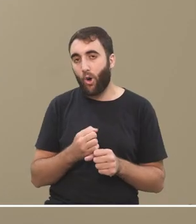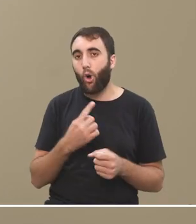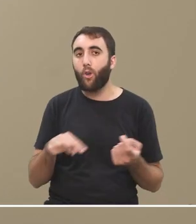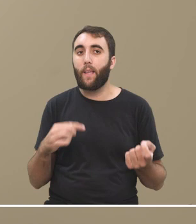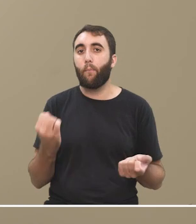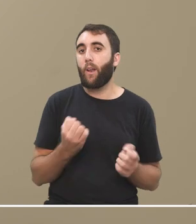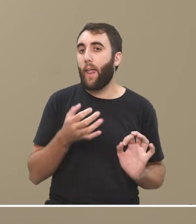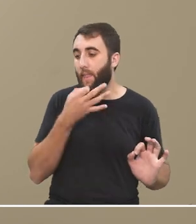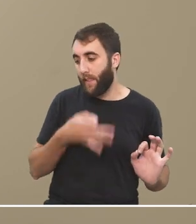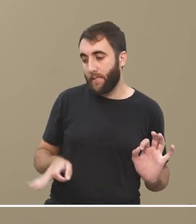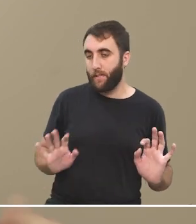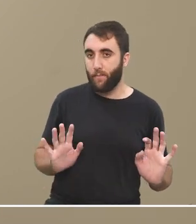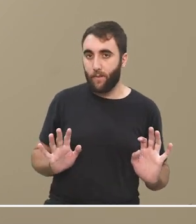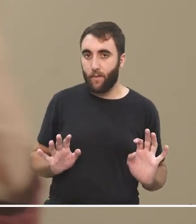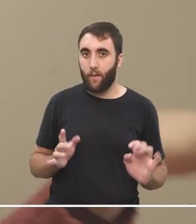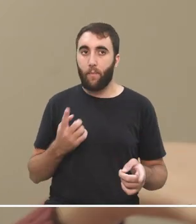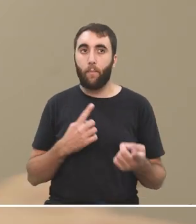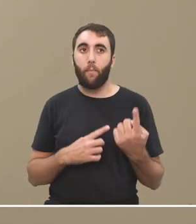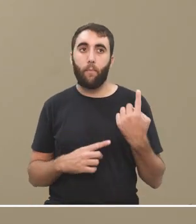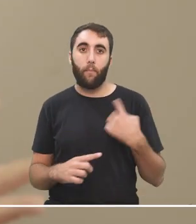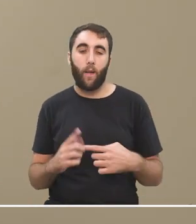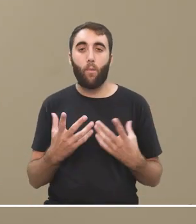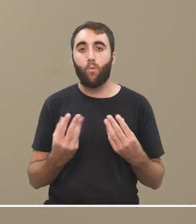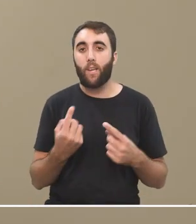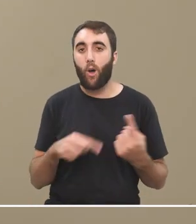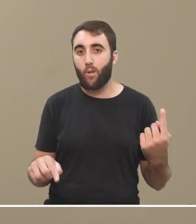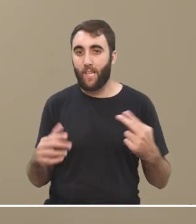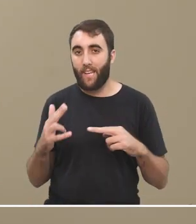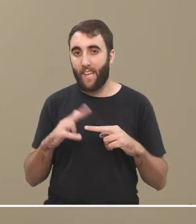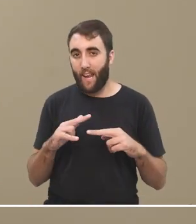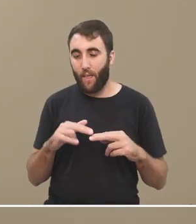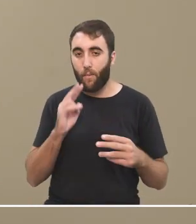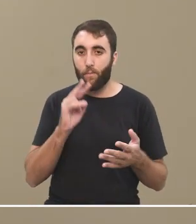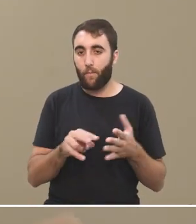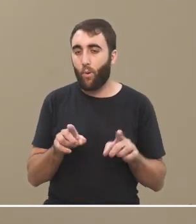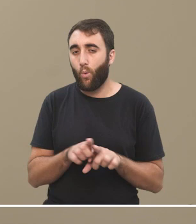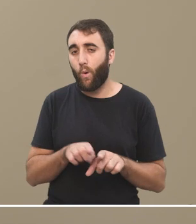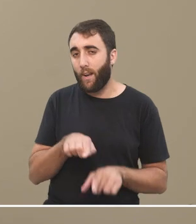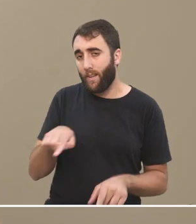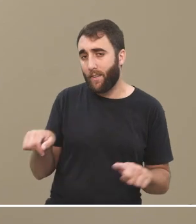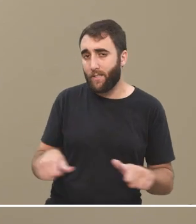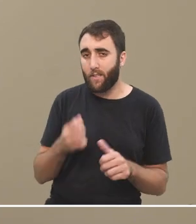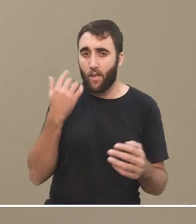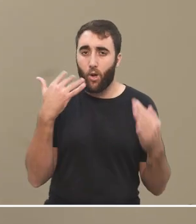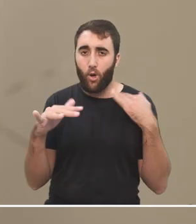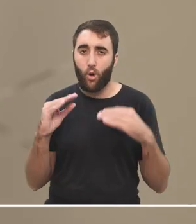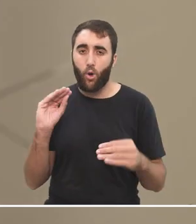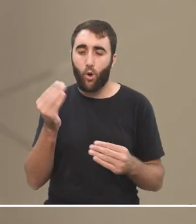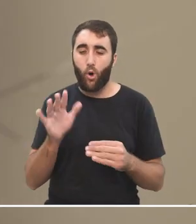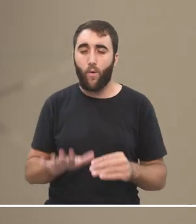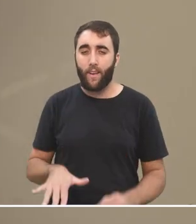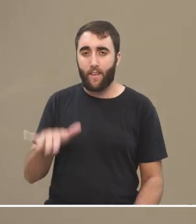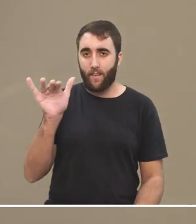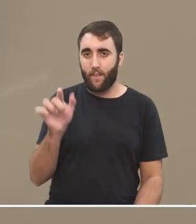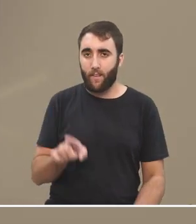importantes pero mucho de lo que hacemos online son muy parecidos a las cosas o equivalentes a lo que hacen los